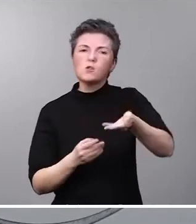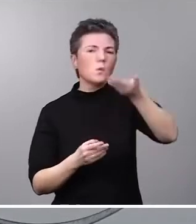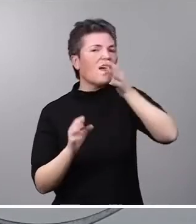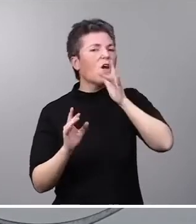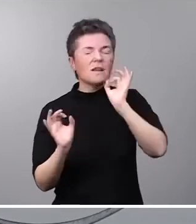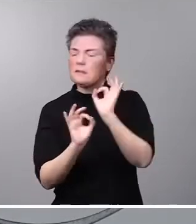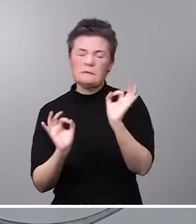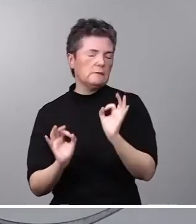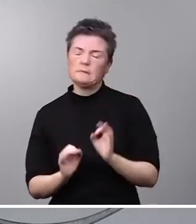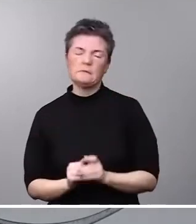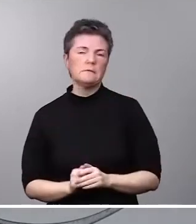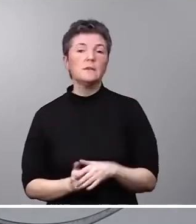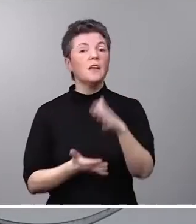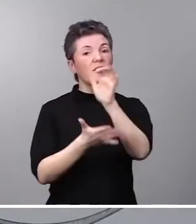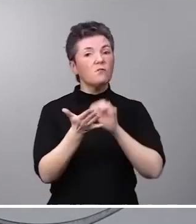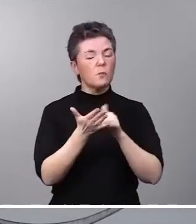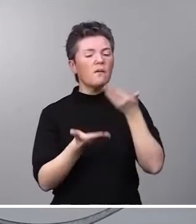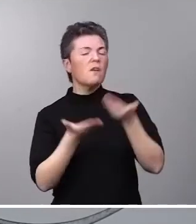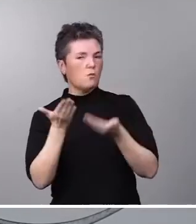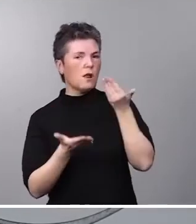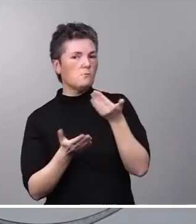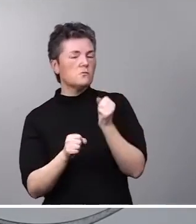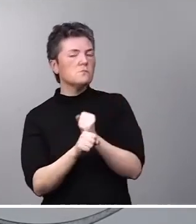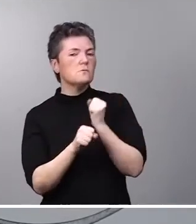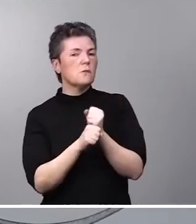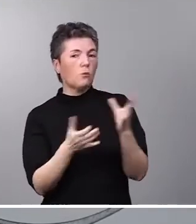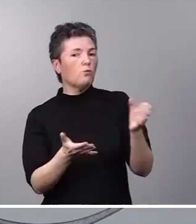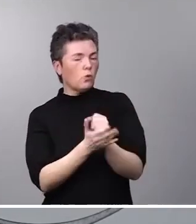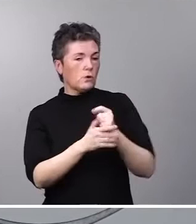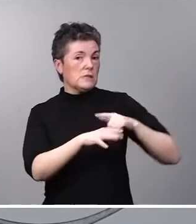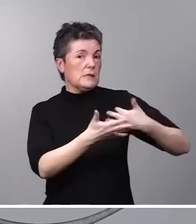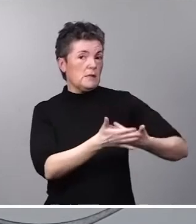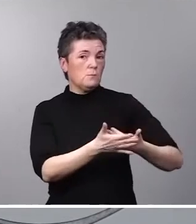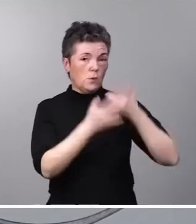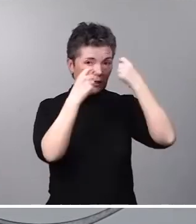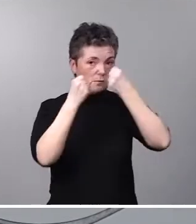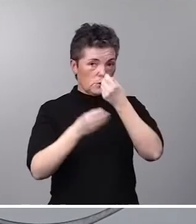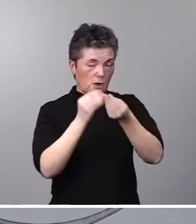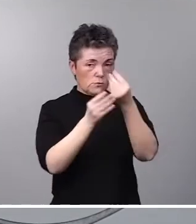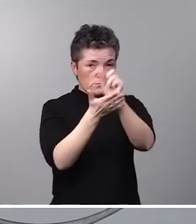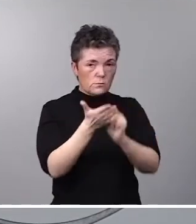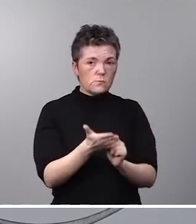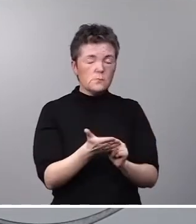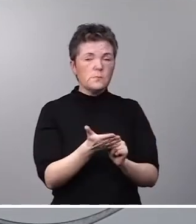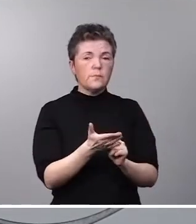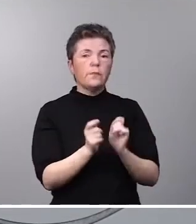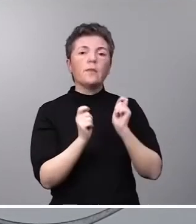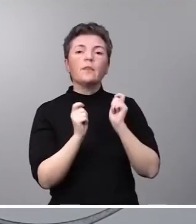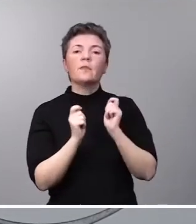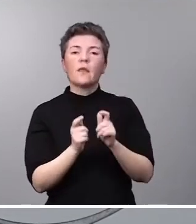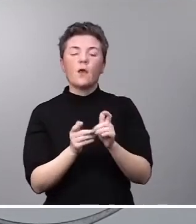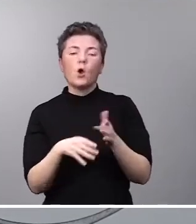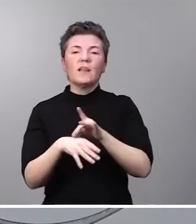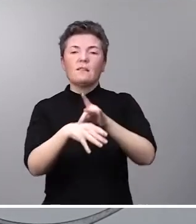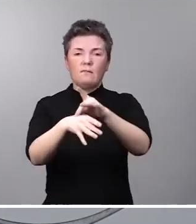Este informe, que valoramos desde luego el trabajo de todo este tiempo por los expertos que han contribuido a marcar una orientación y a